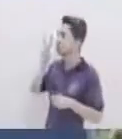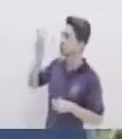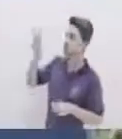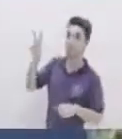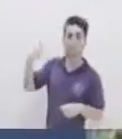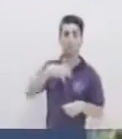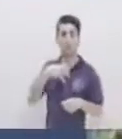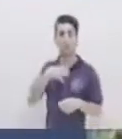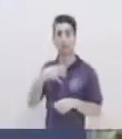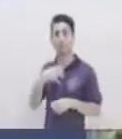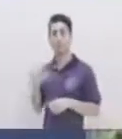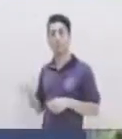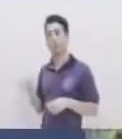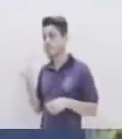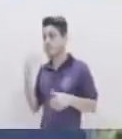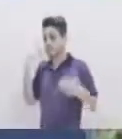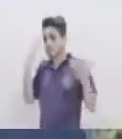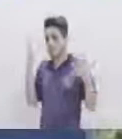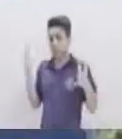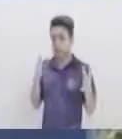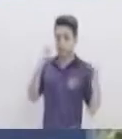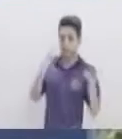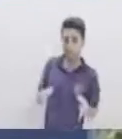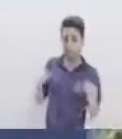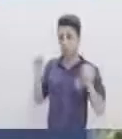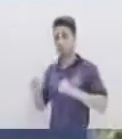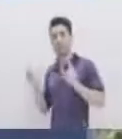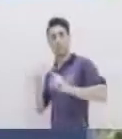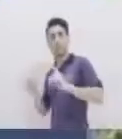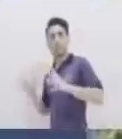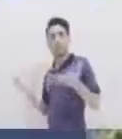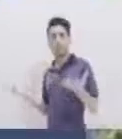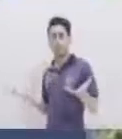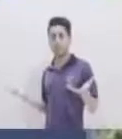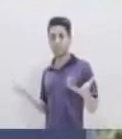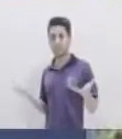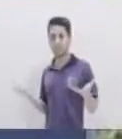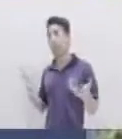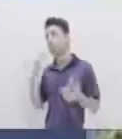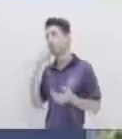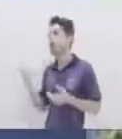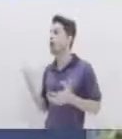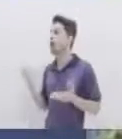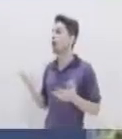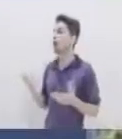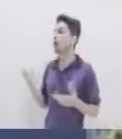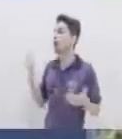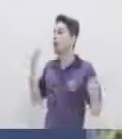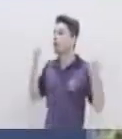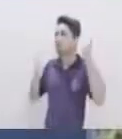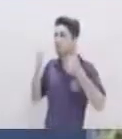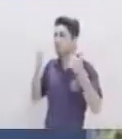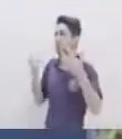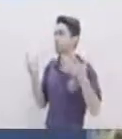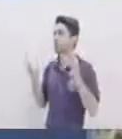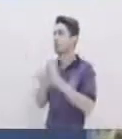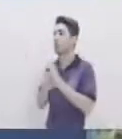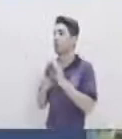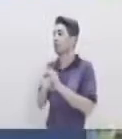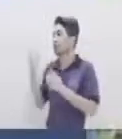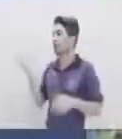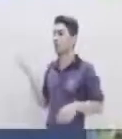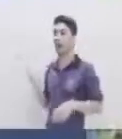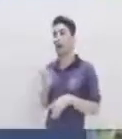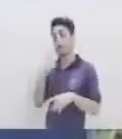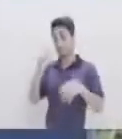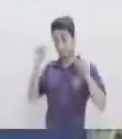perspectiva propia Y que no sabemos si es real o no lo que se está hablando O tal vez se puede dar alguna recomendación Por ejemplo